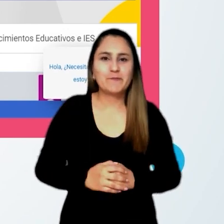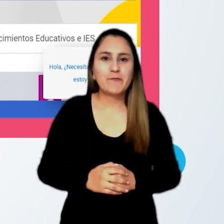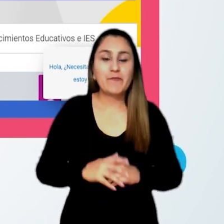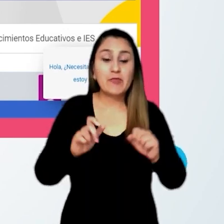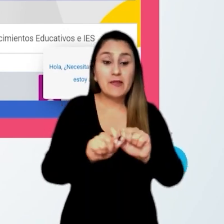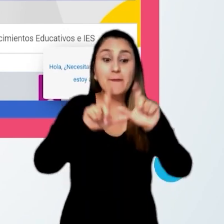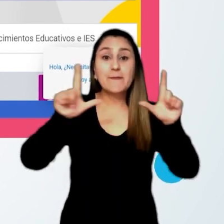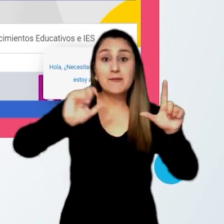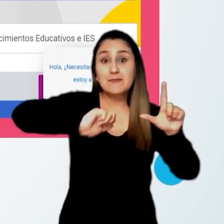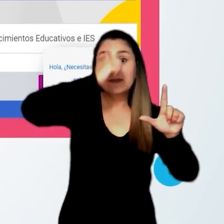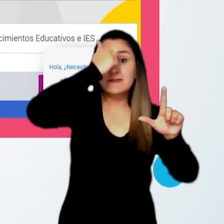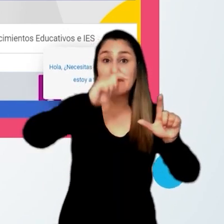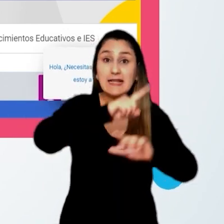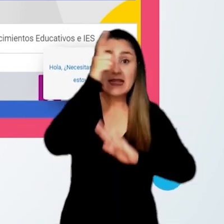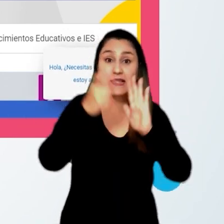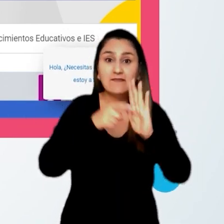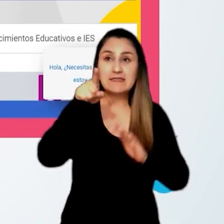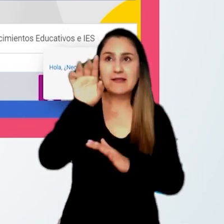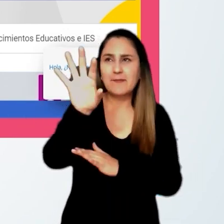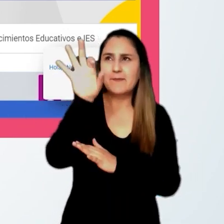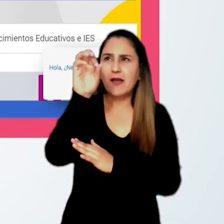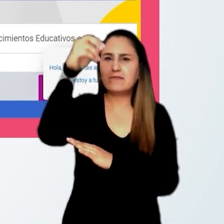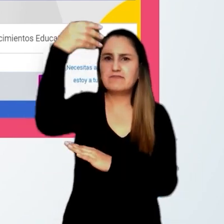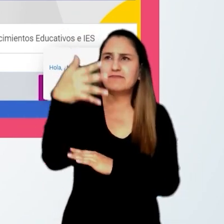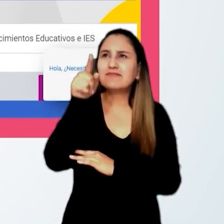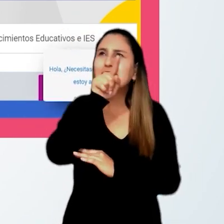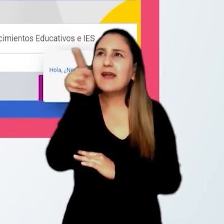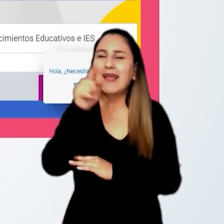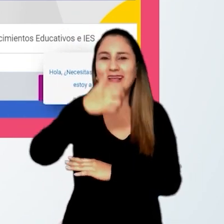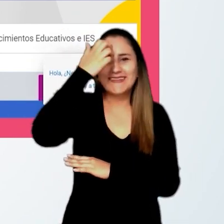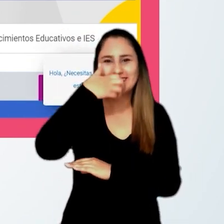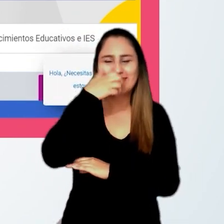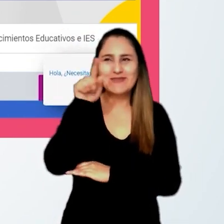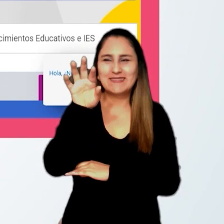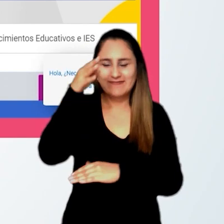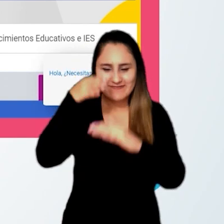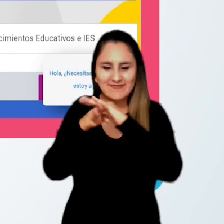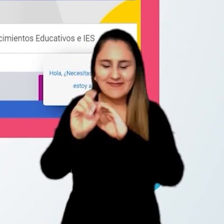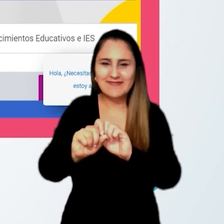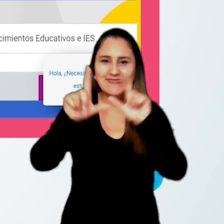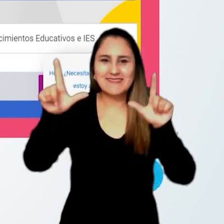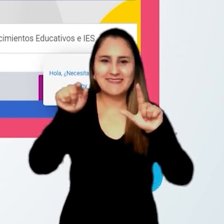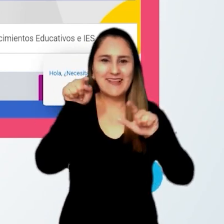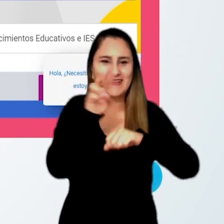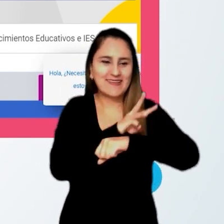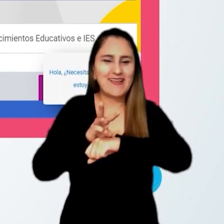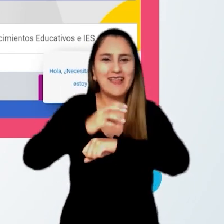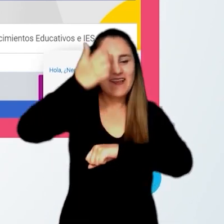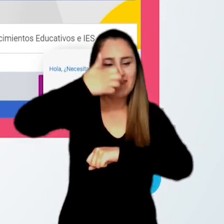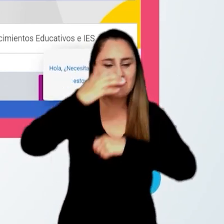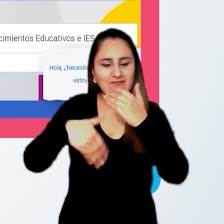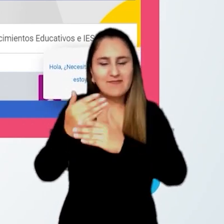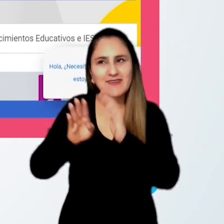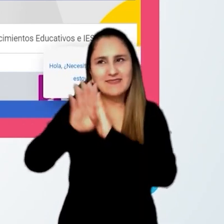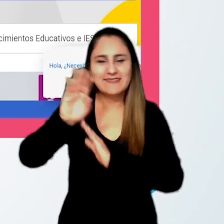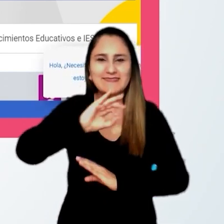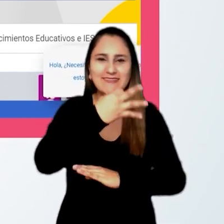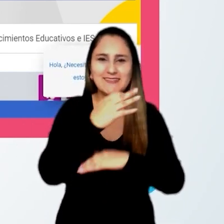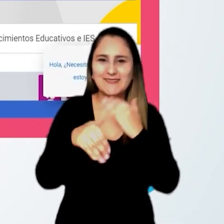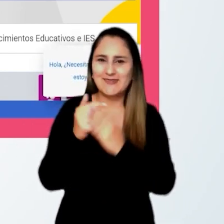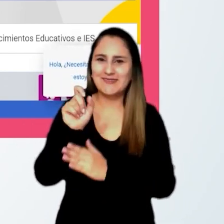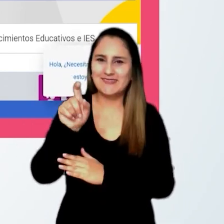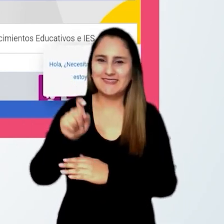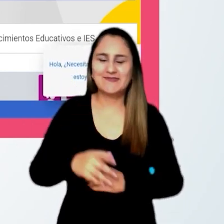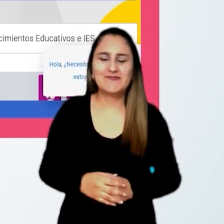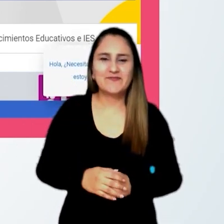página principal de LICFES seleccione la opción exámenes e ingrese al sitio evaluar para avanzar tercero a once.